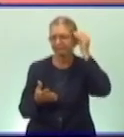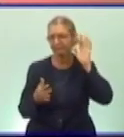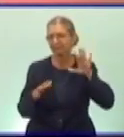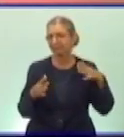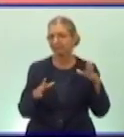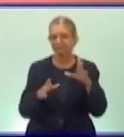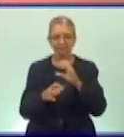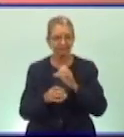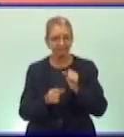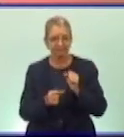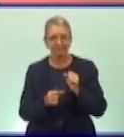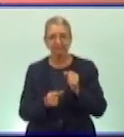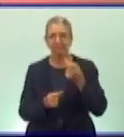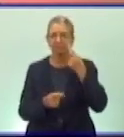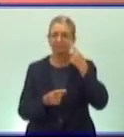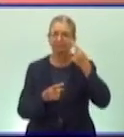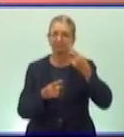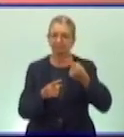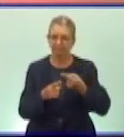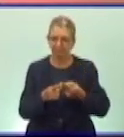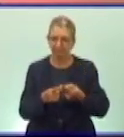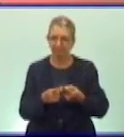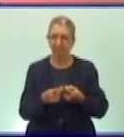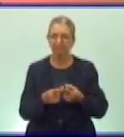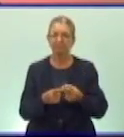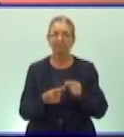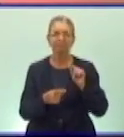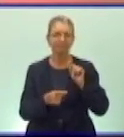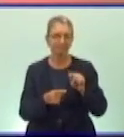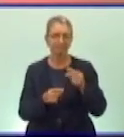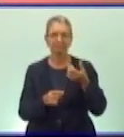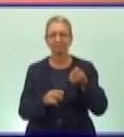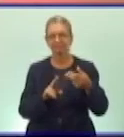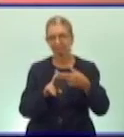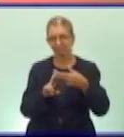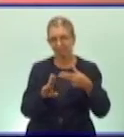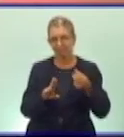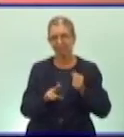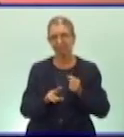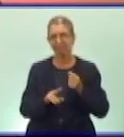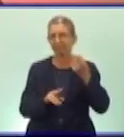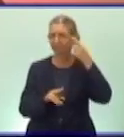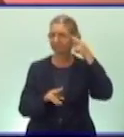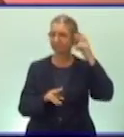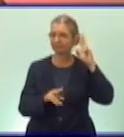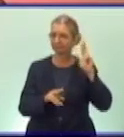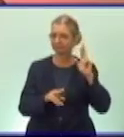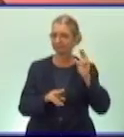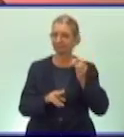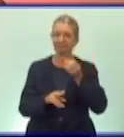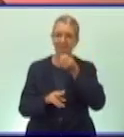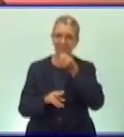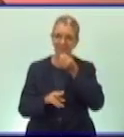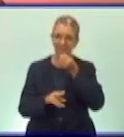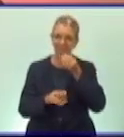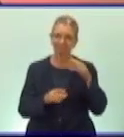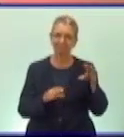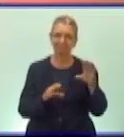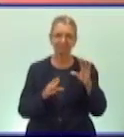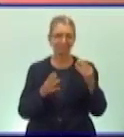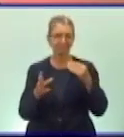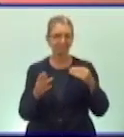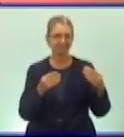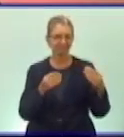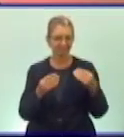previsto en los objetivos de la asignatura. Recuerden que pueden comunicarse conmigo